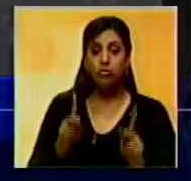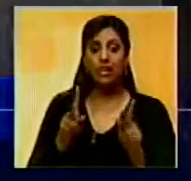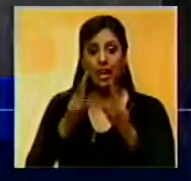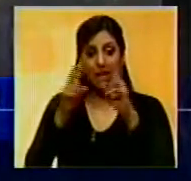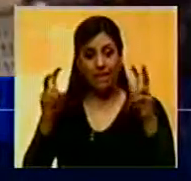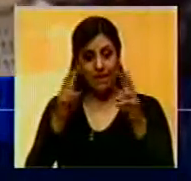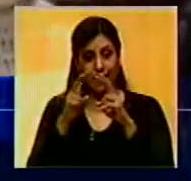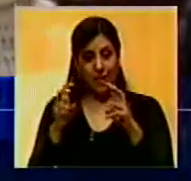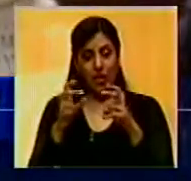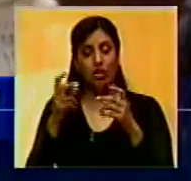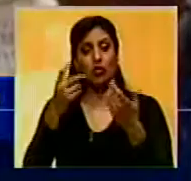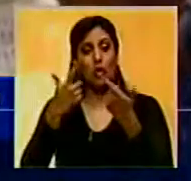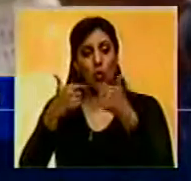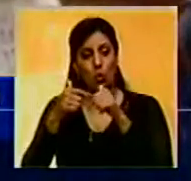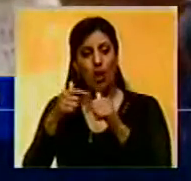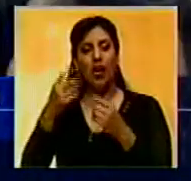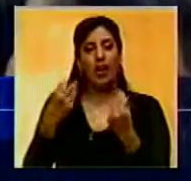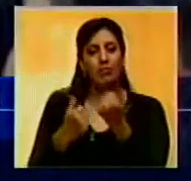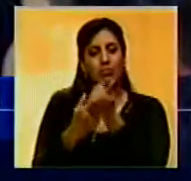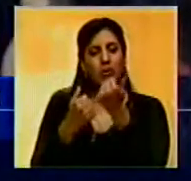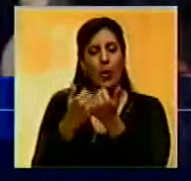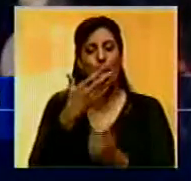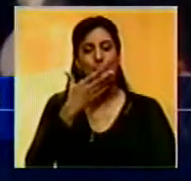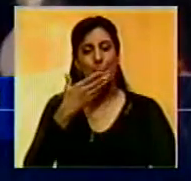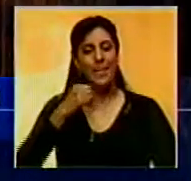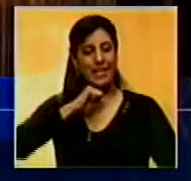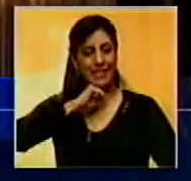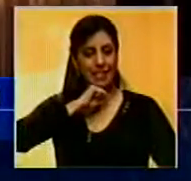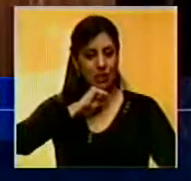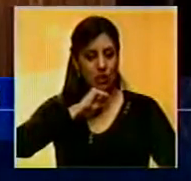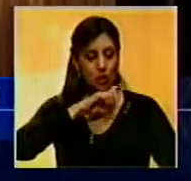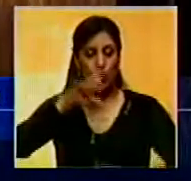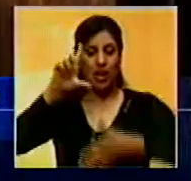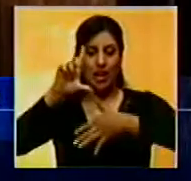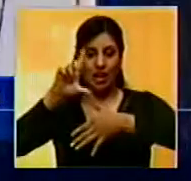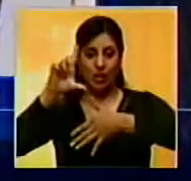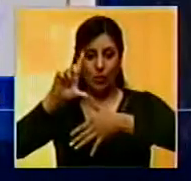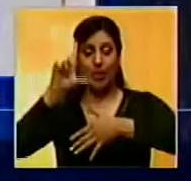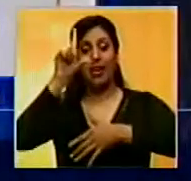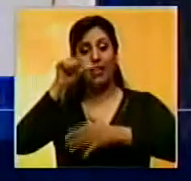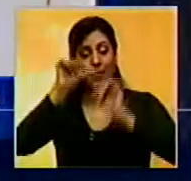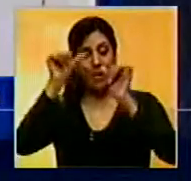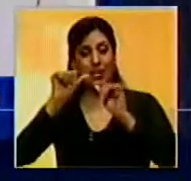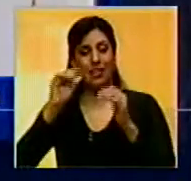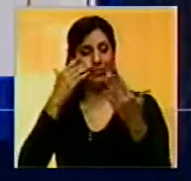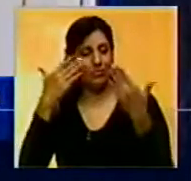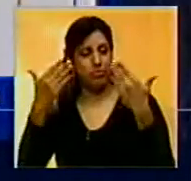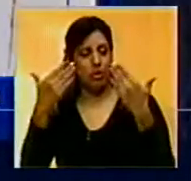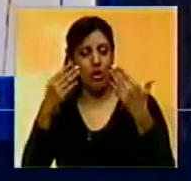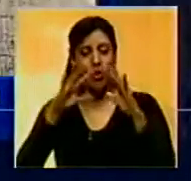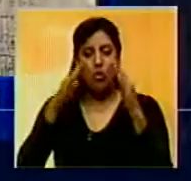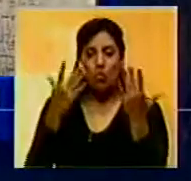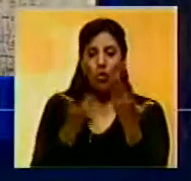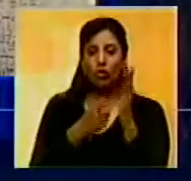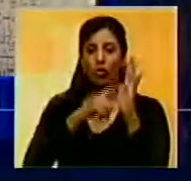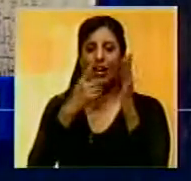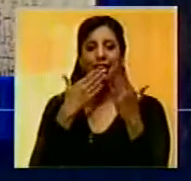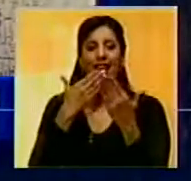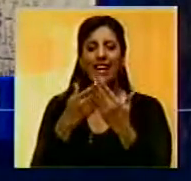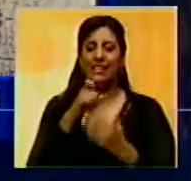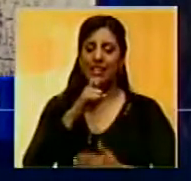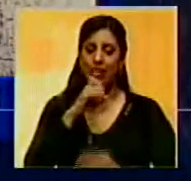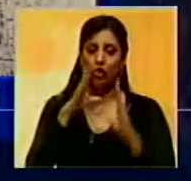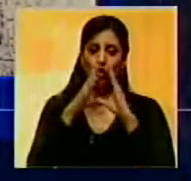la investigación curatorial, contribuyendo con la historia del arte latinoamericano en un contexto global, gracias